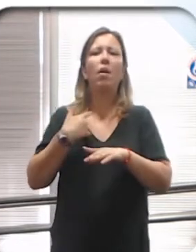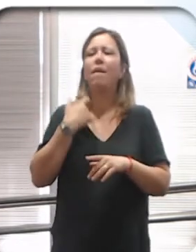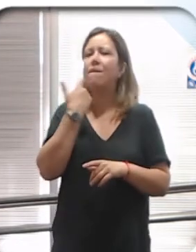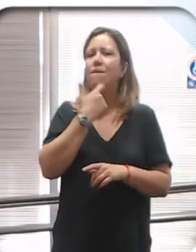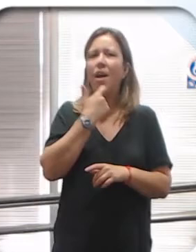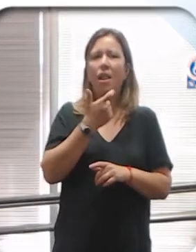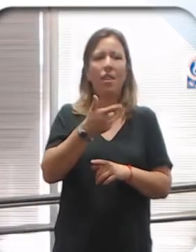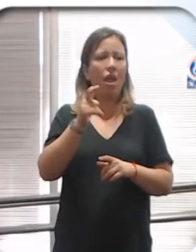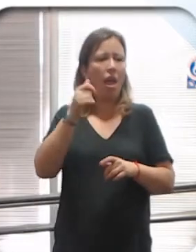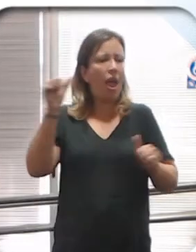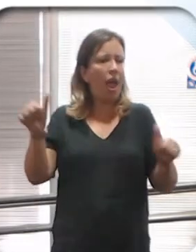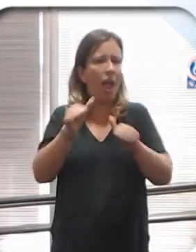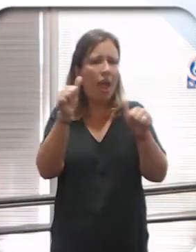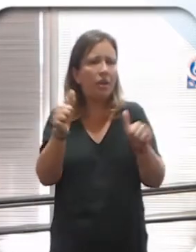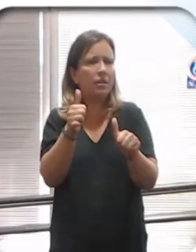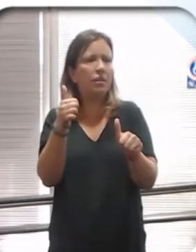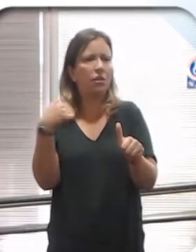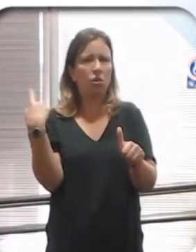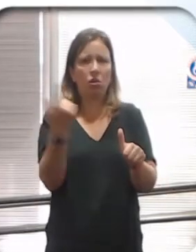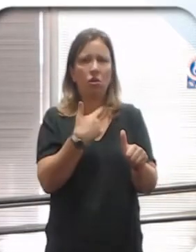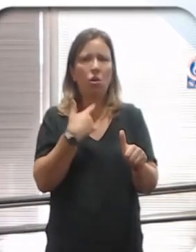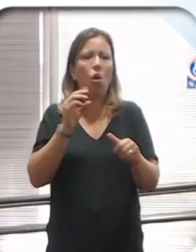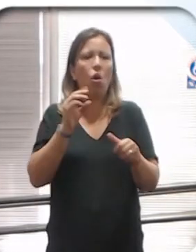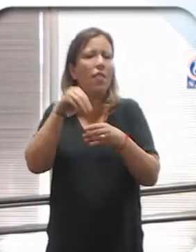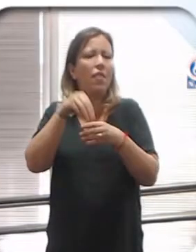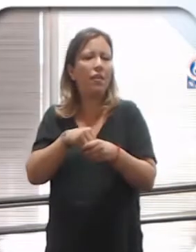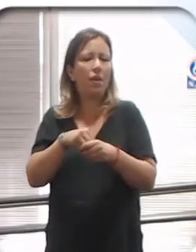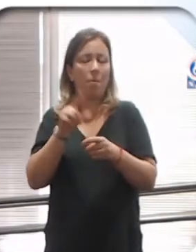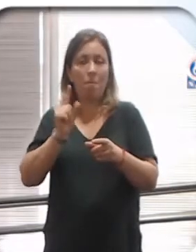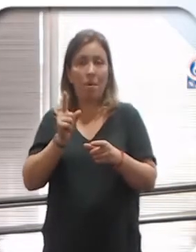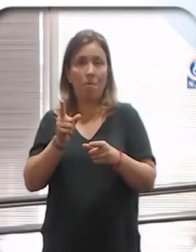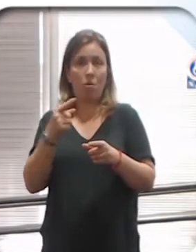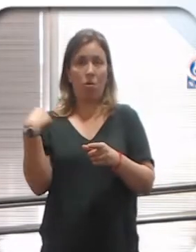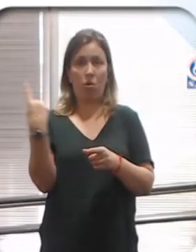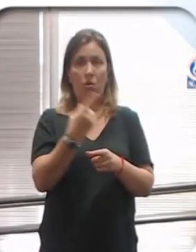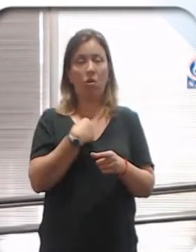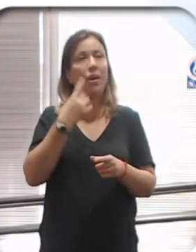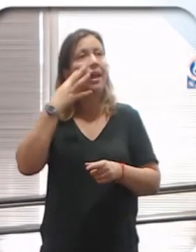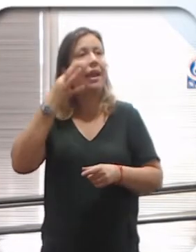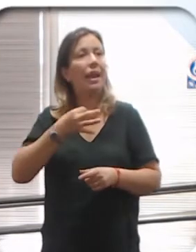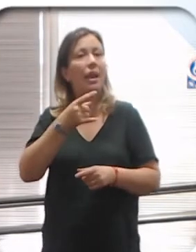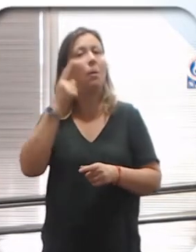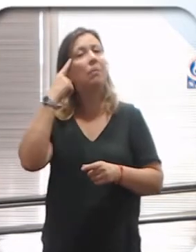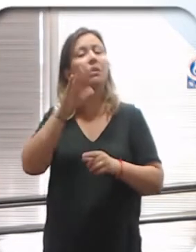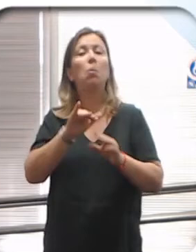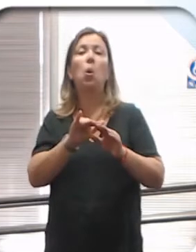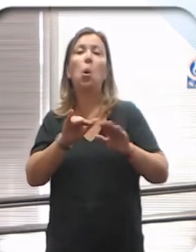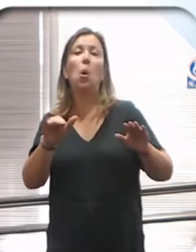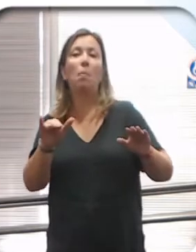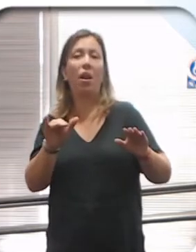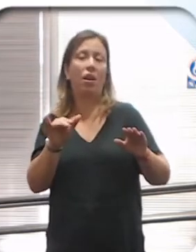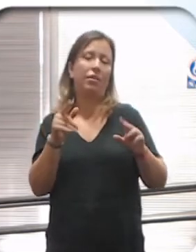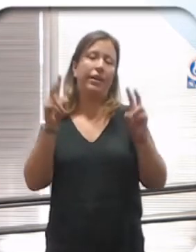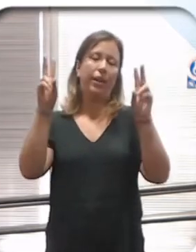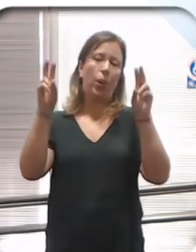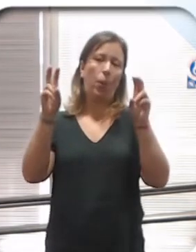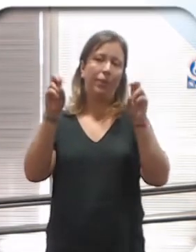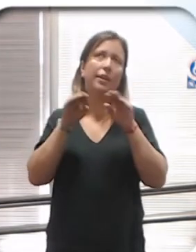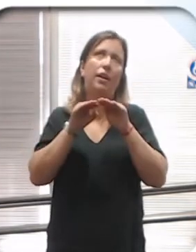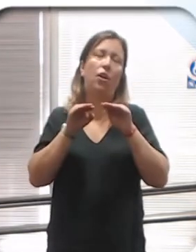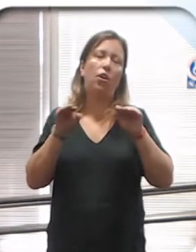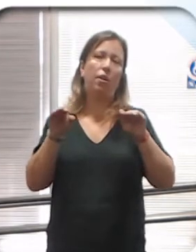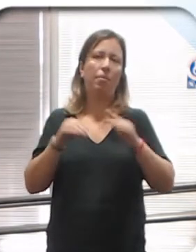de la capacidad de realizar una actividad en la forma o dentro del margen de lo que se considera normal, así, entre comillitas.